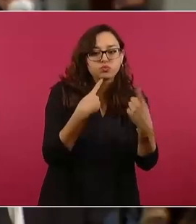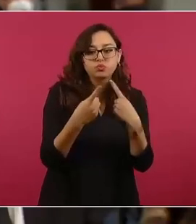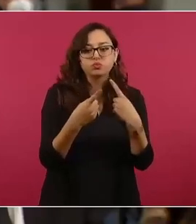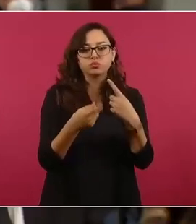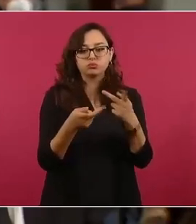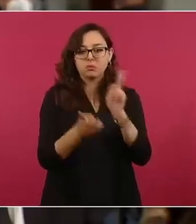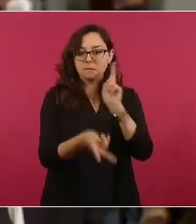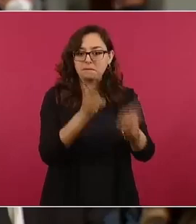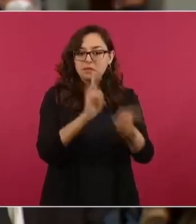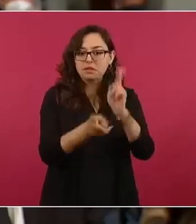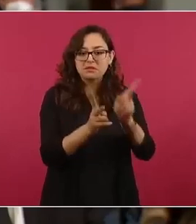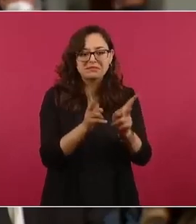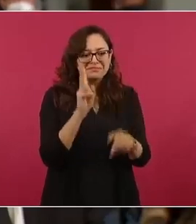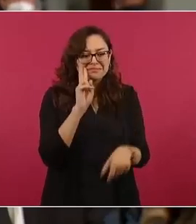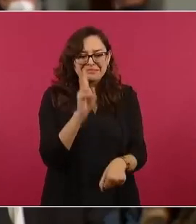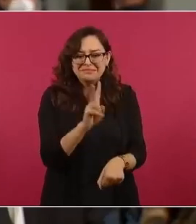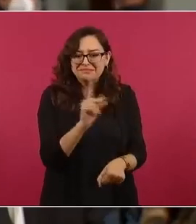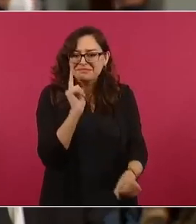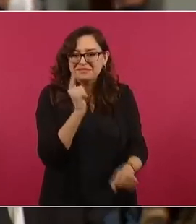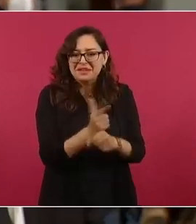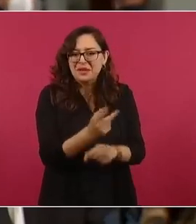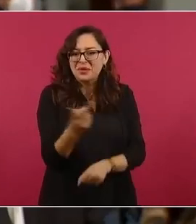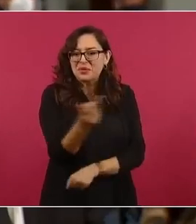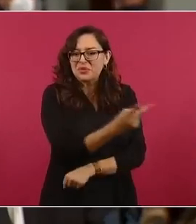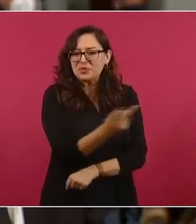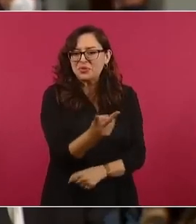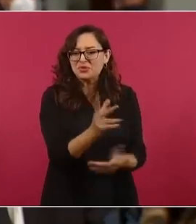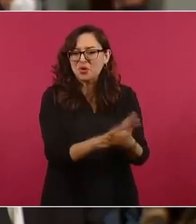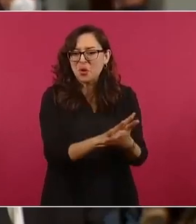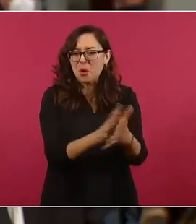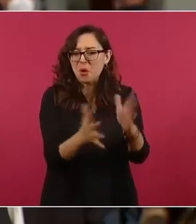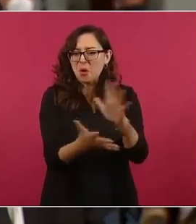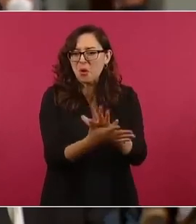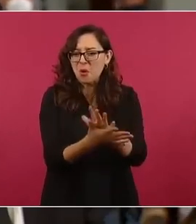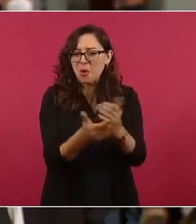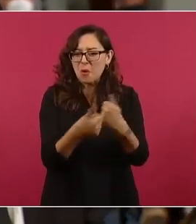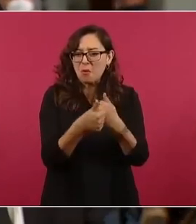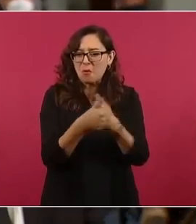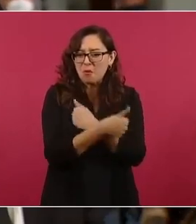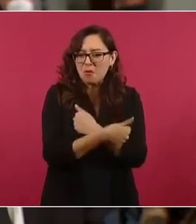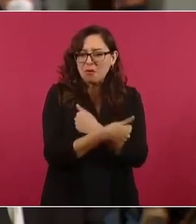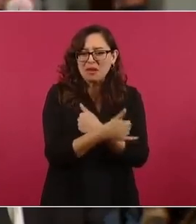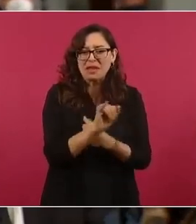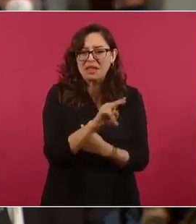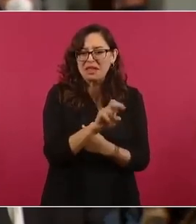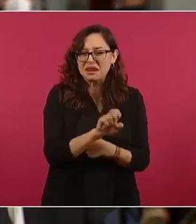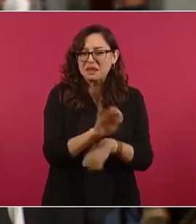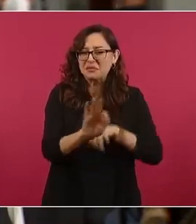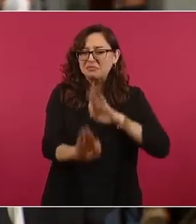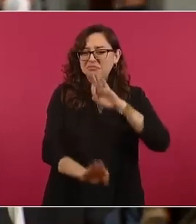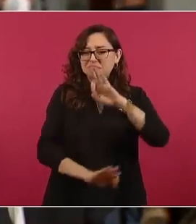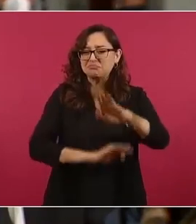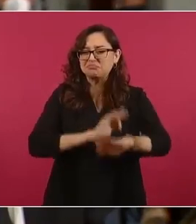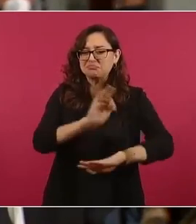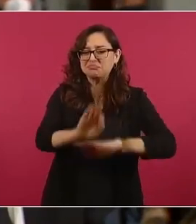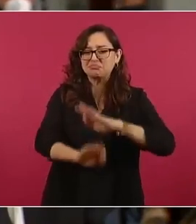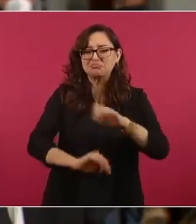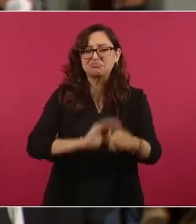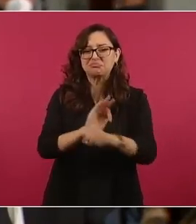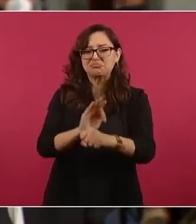claramente se ve una complicidad en algunos tratos que se asesoran, que se dicen, que se